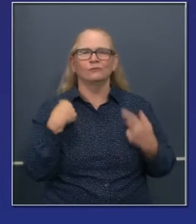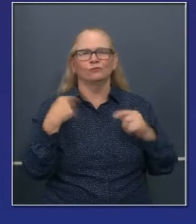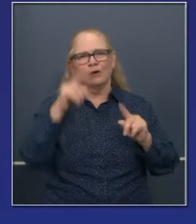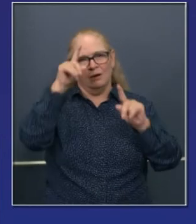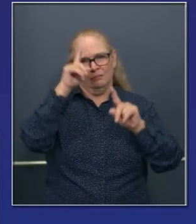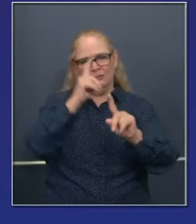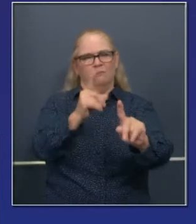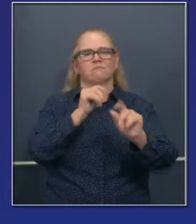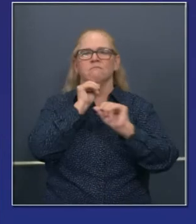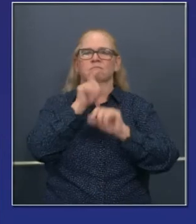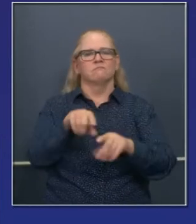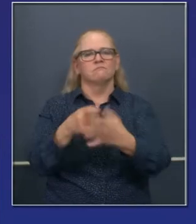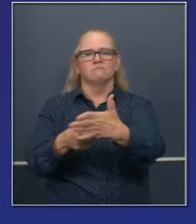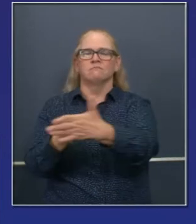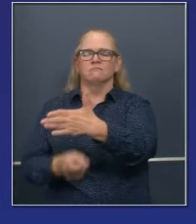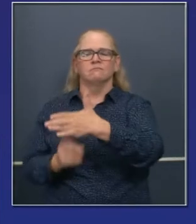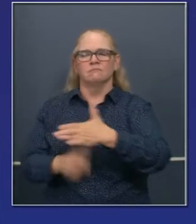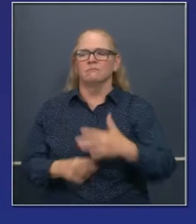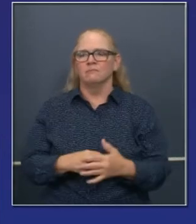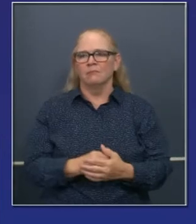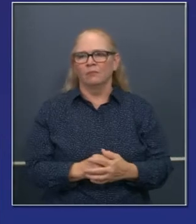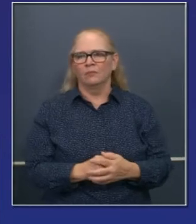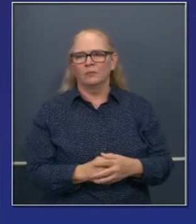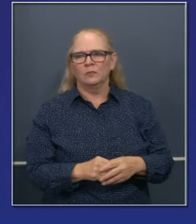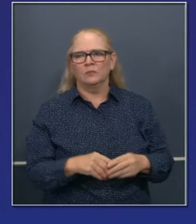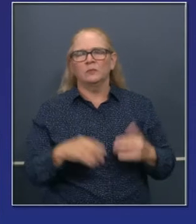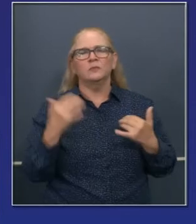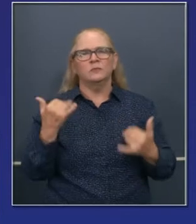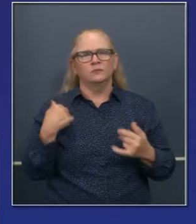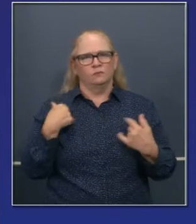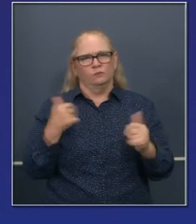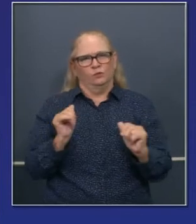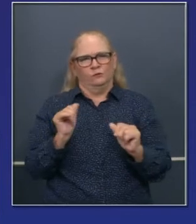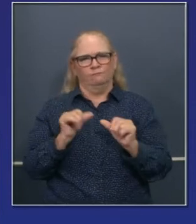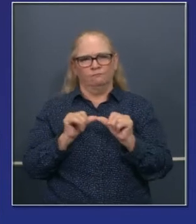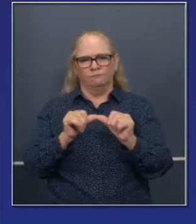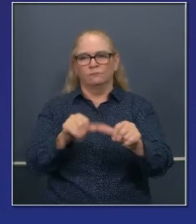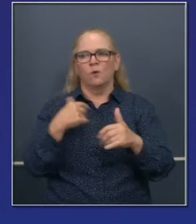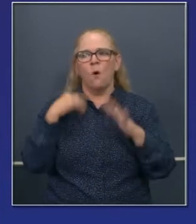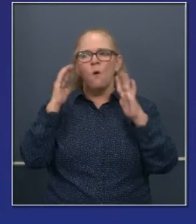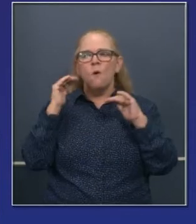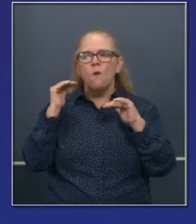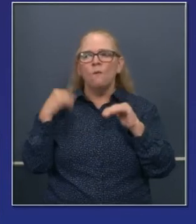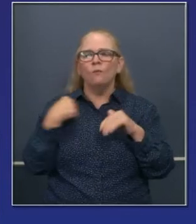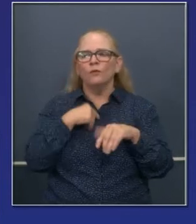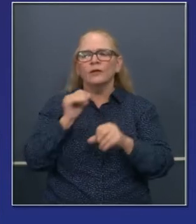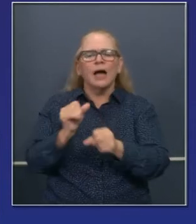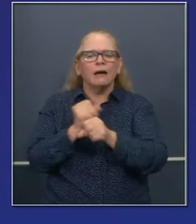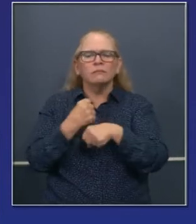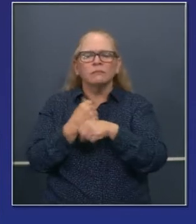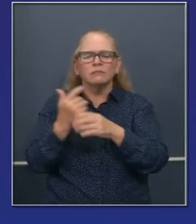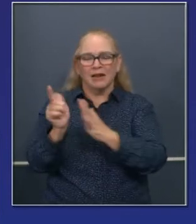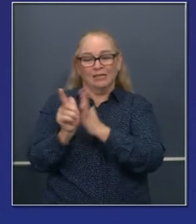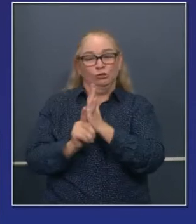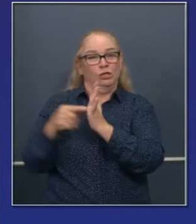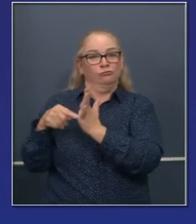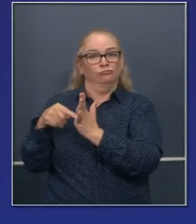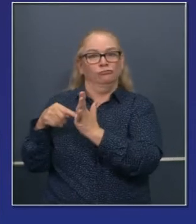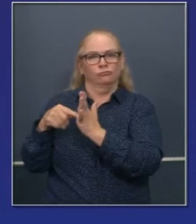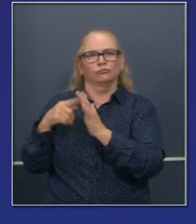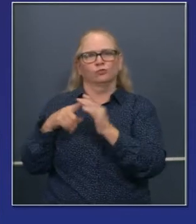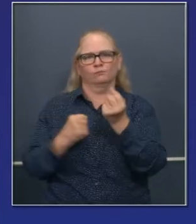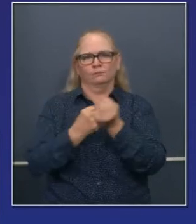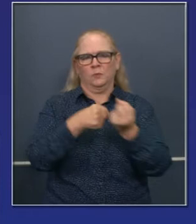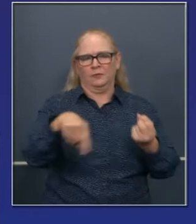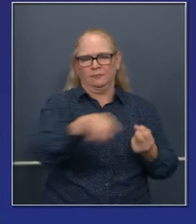que pagar impuestos sobre créditos PPP. Ha habido varias propuestas de leyes allí, no